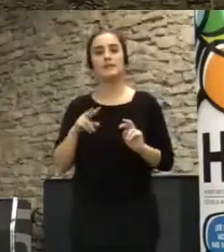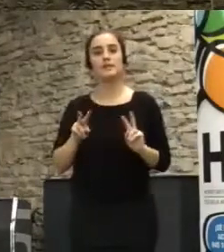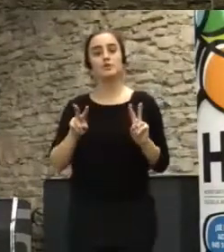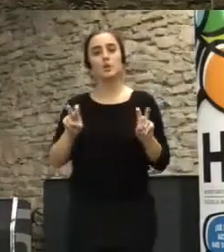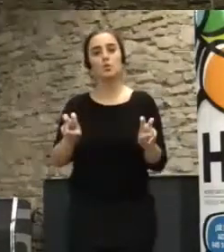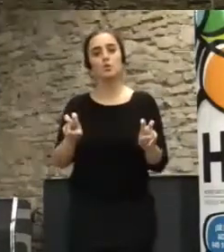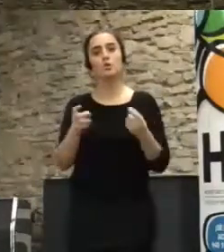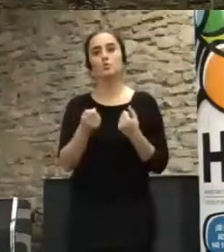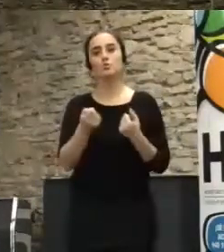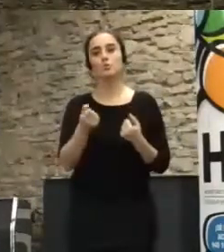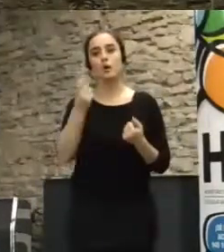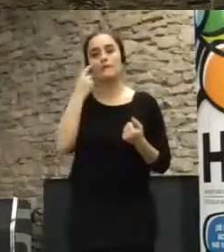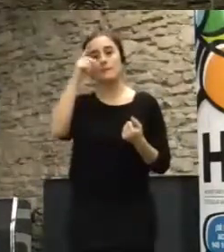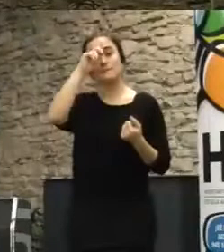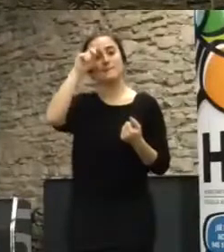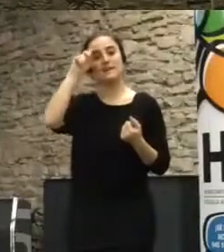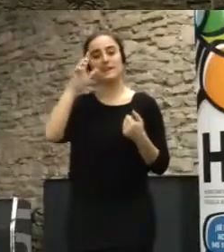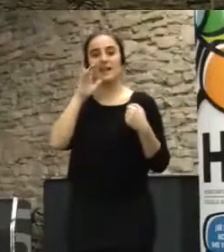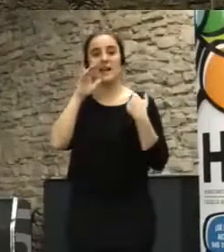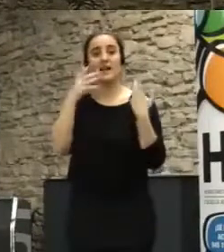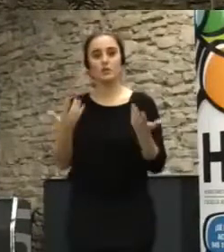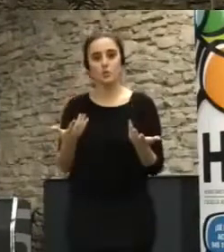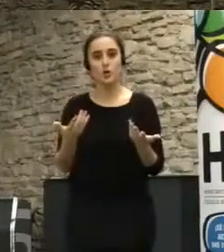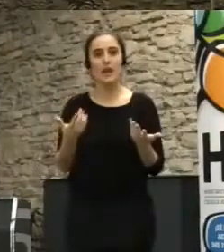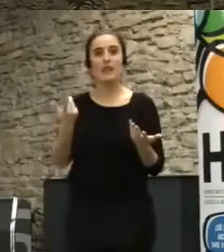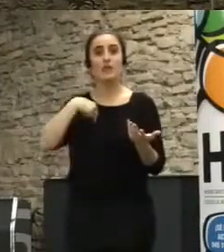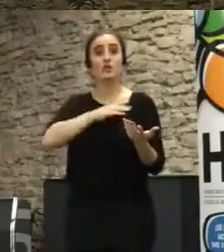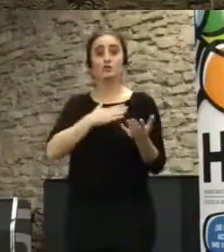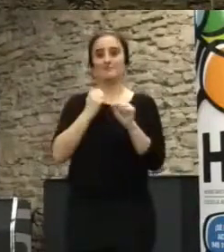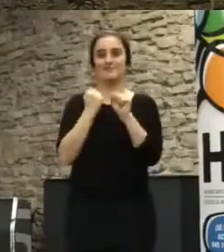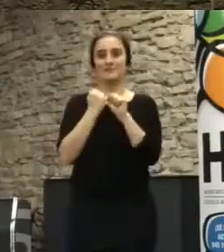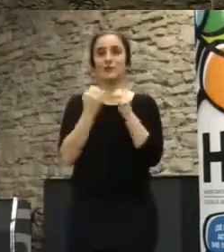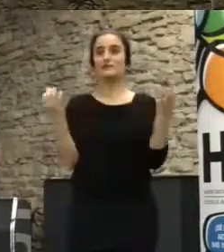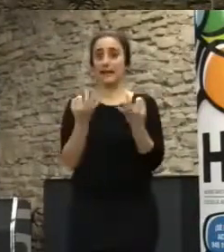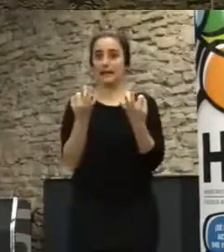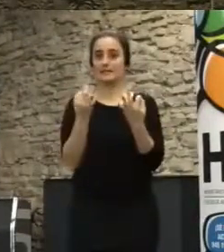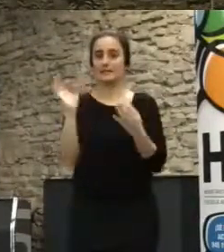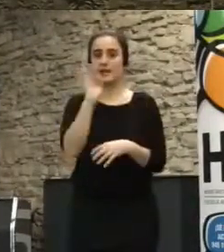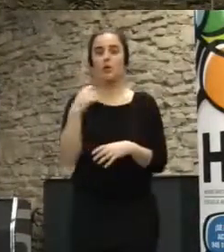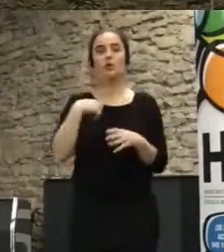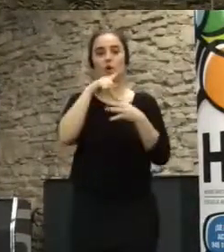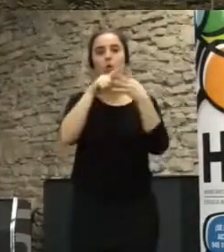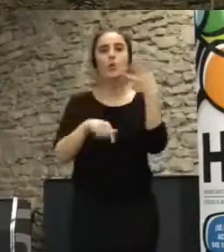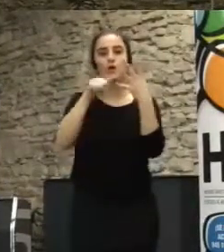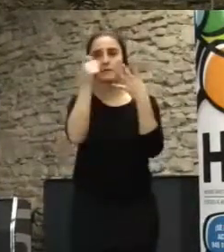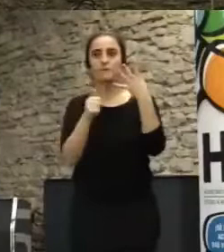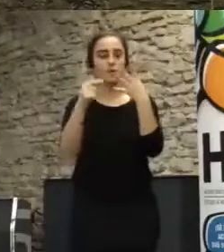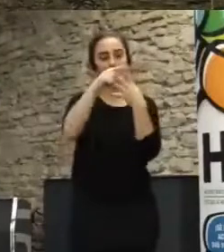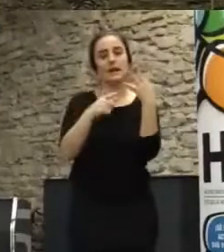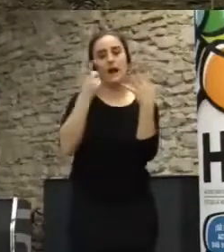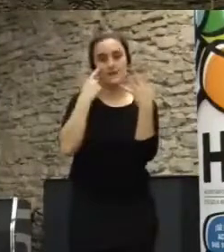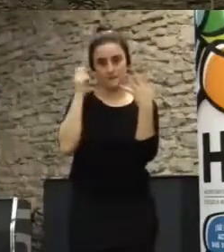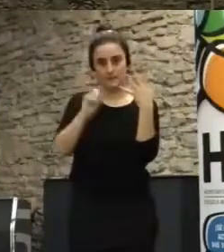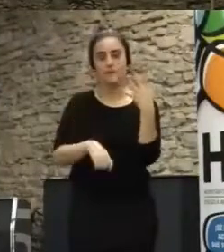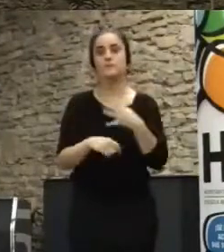a un poco el Madrid actual y Medialas Prado que es, y luego llego a las cuatro tendencias, ¿no? Desde el